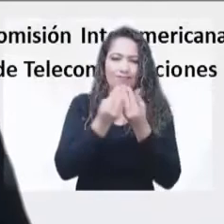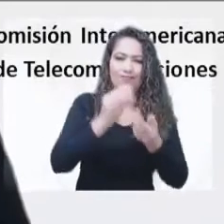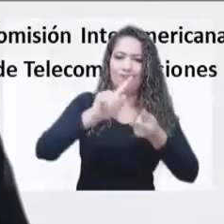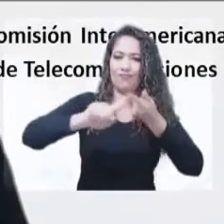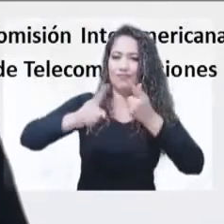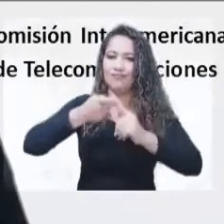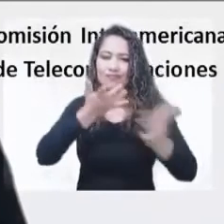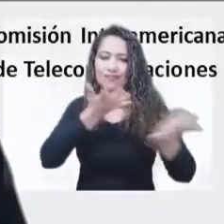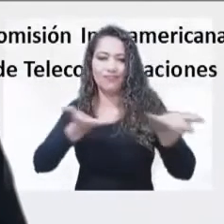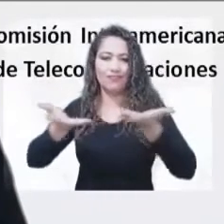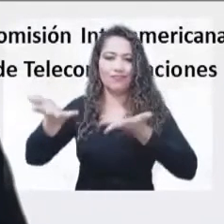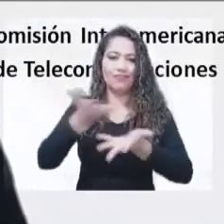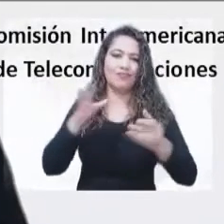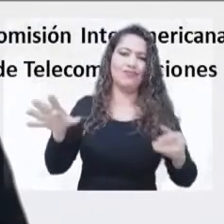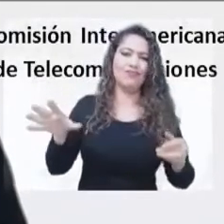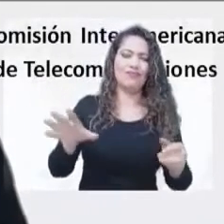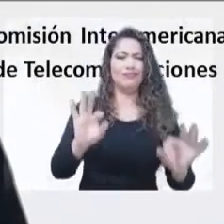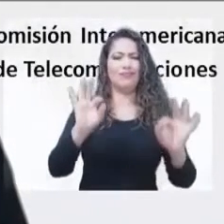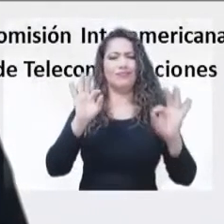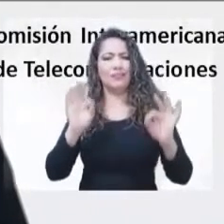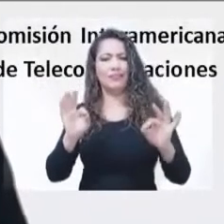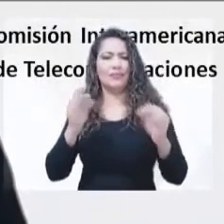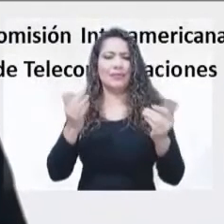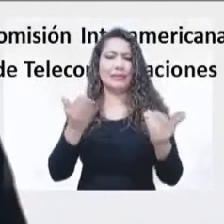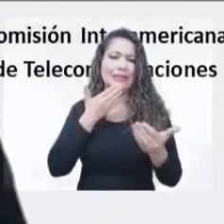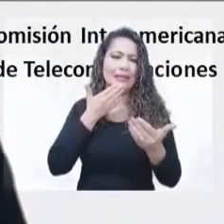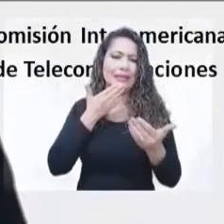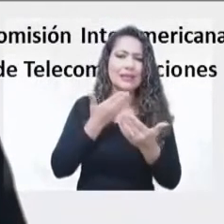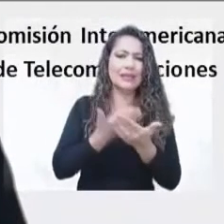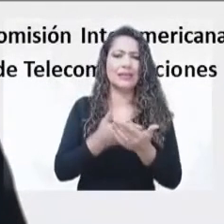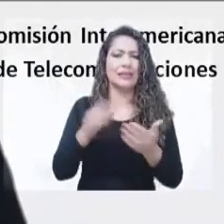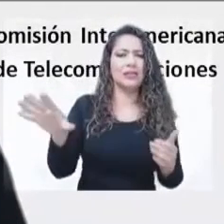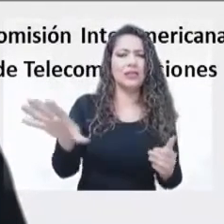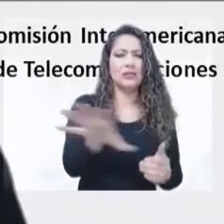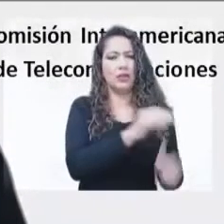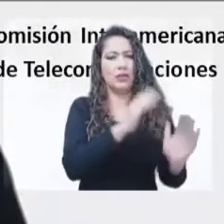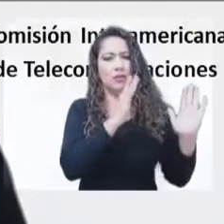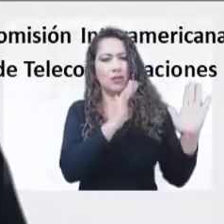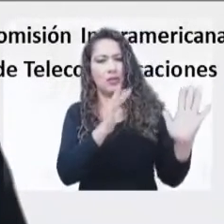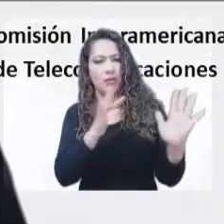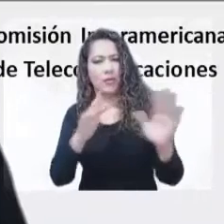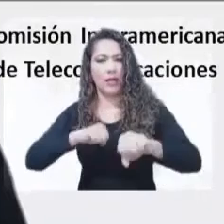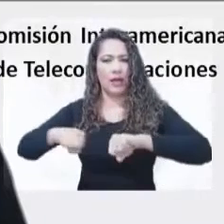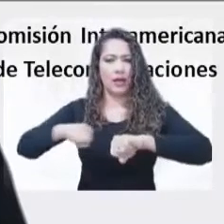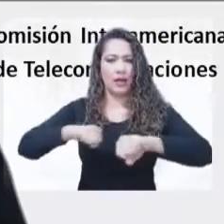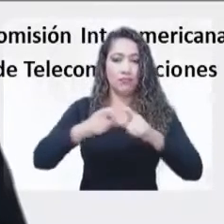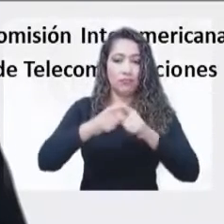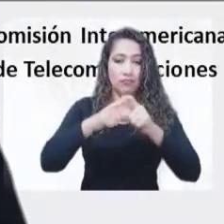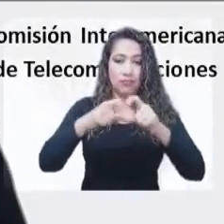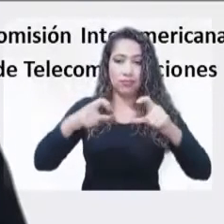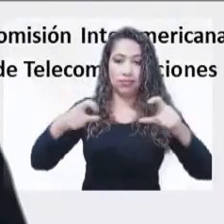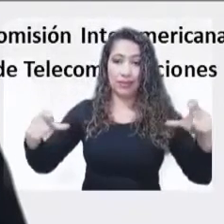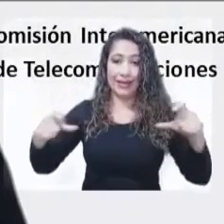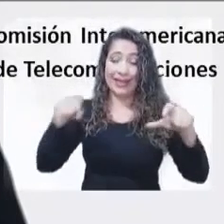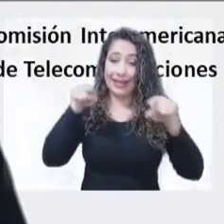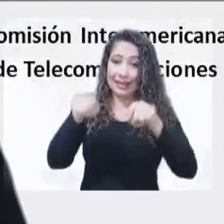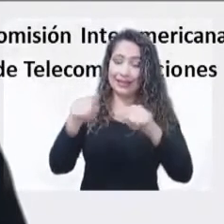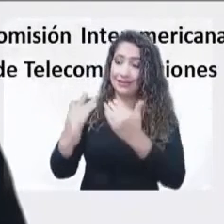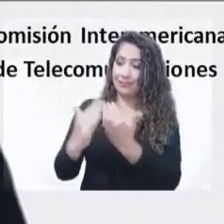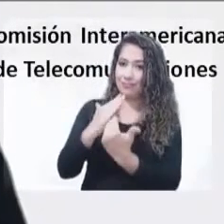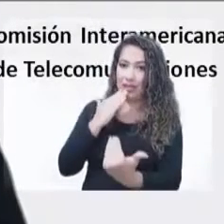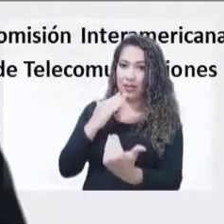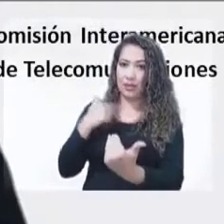todo deseo dar un agradecimiento a la Agencia Nacional del Espectro por invitarme en representación de la Comisión